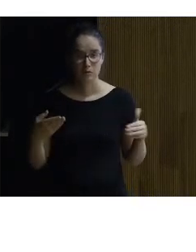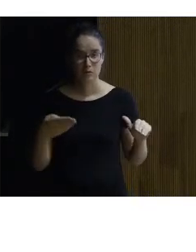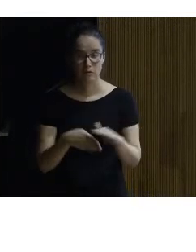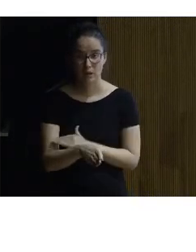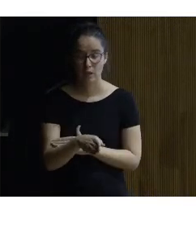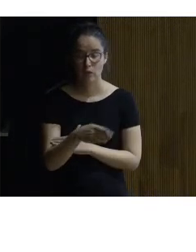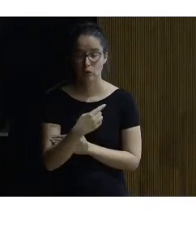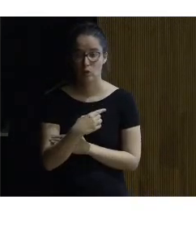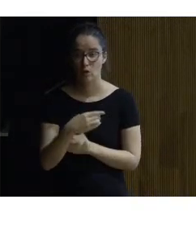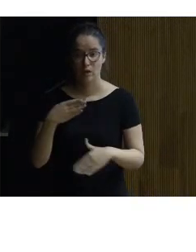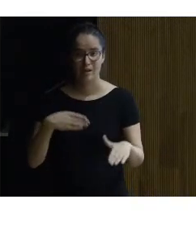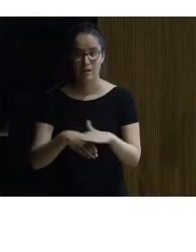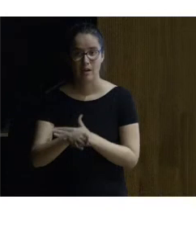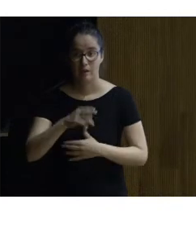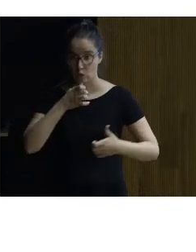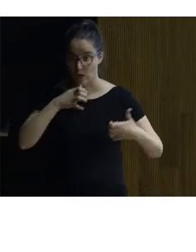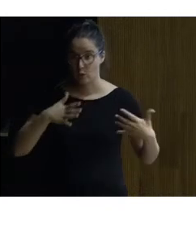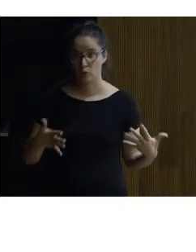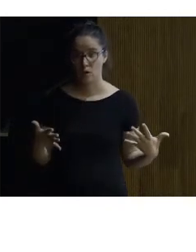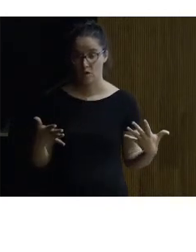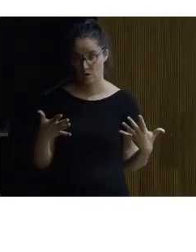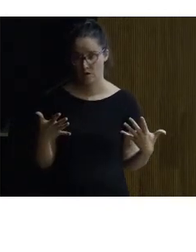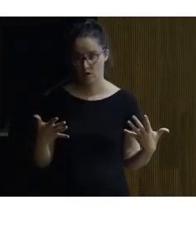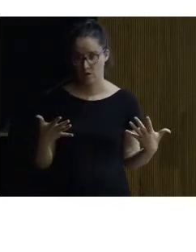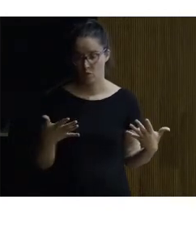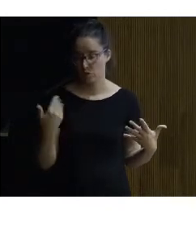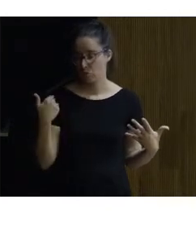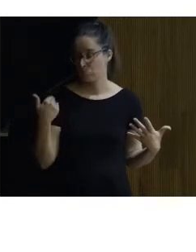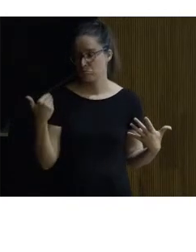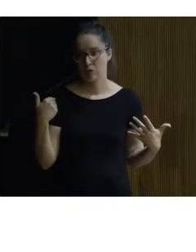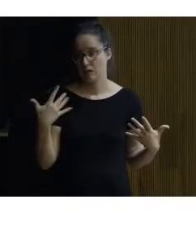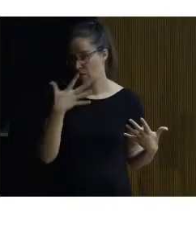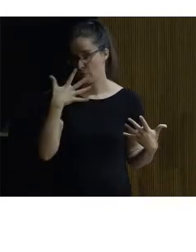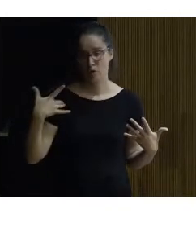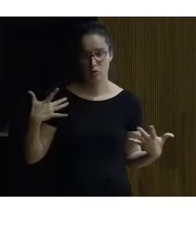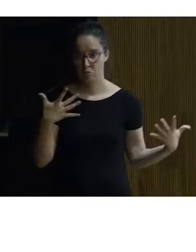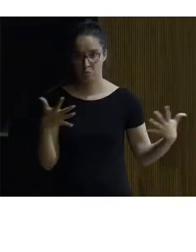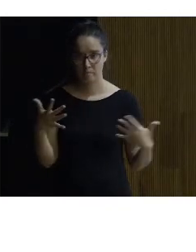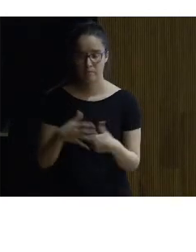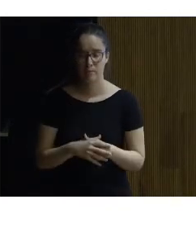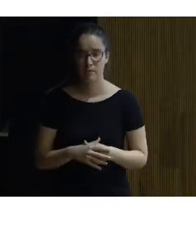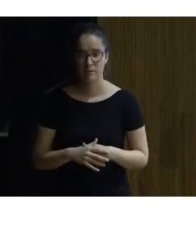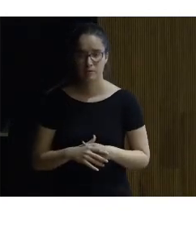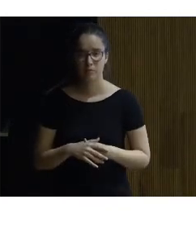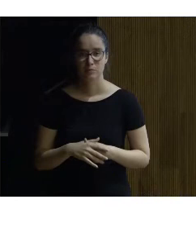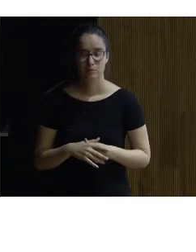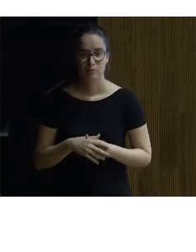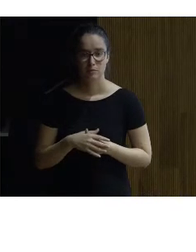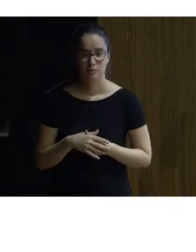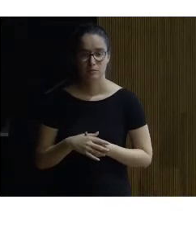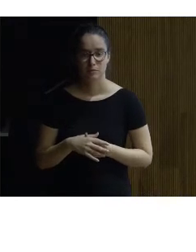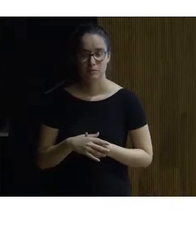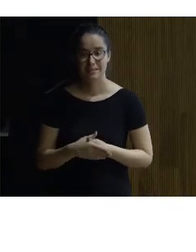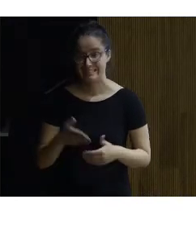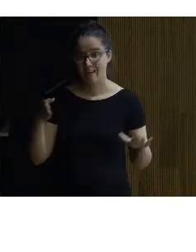acceso llamamos actual cuando hicimos esto ¿no? hace cinco años creo que es perdón bueno